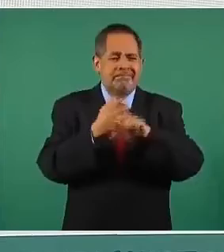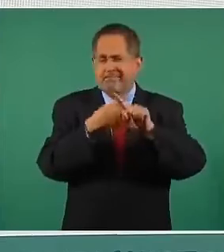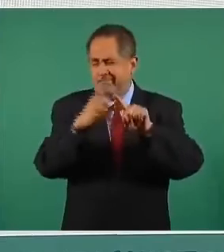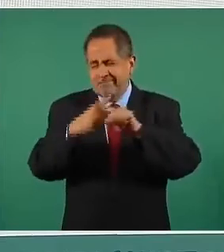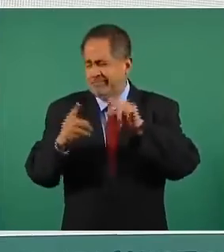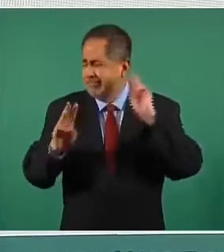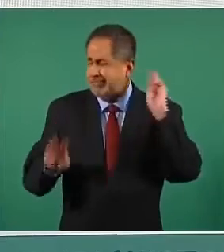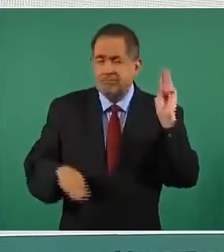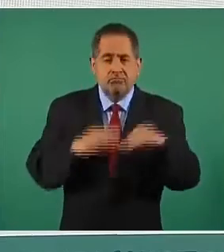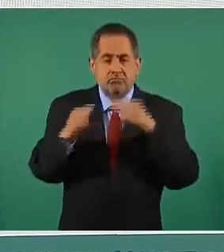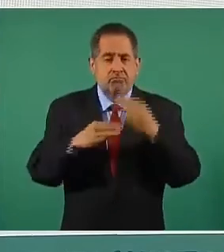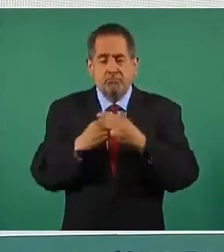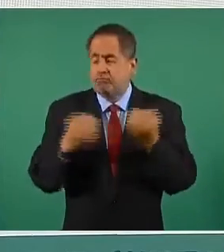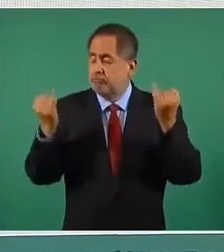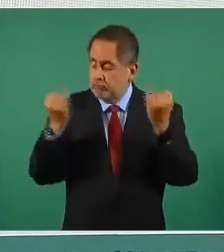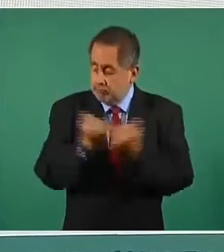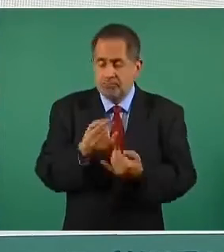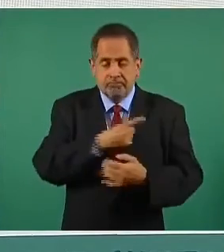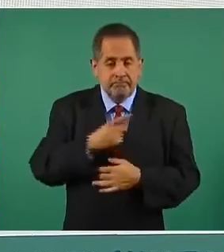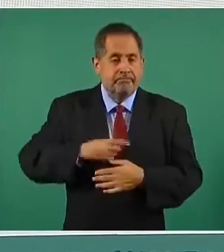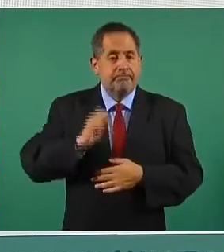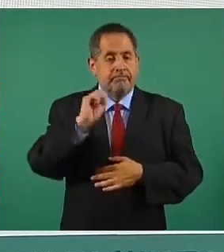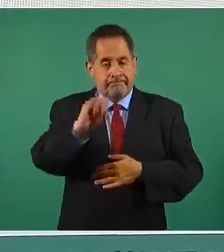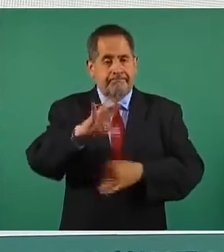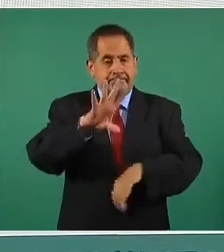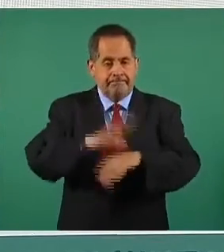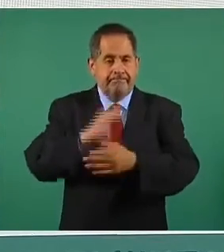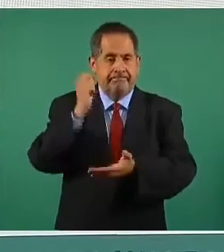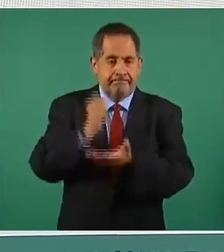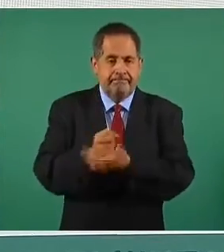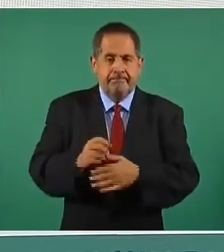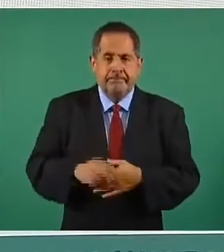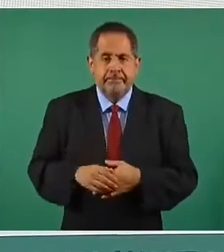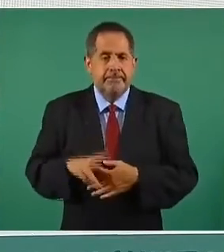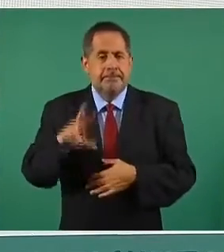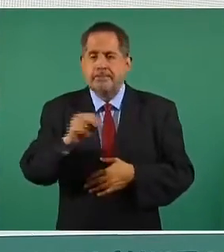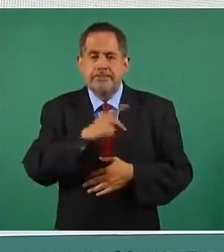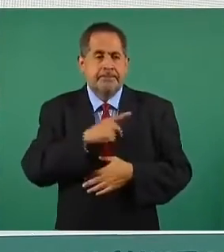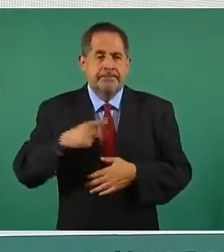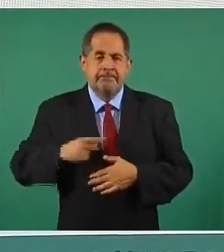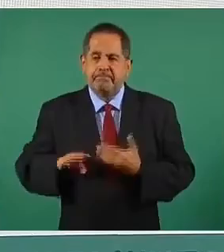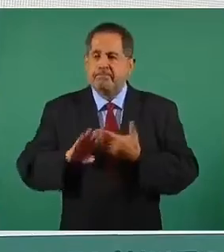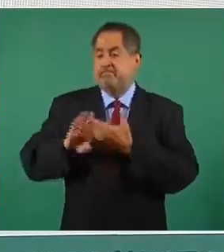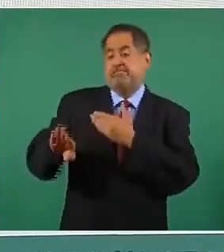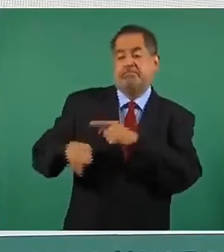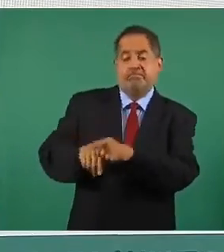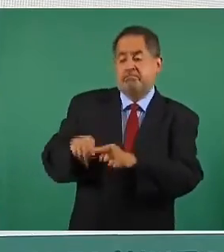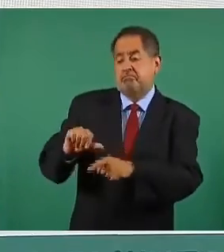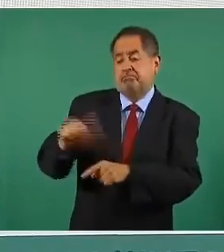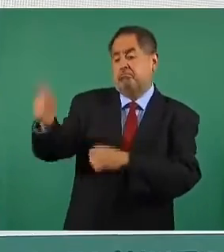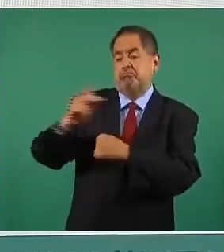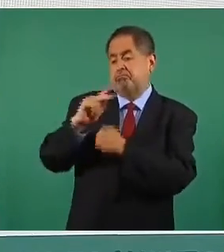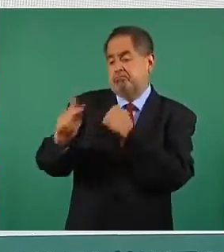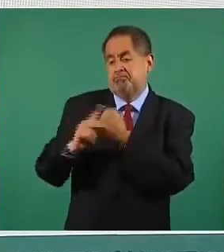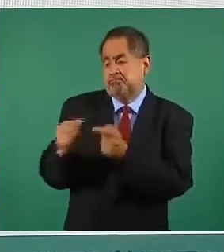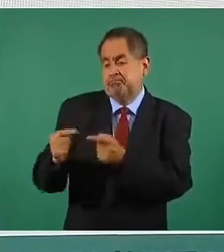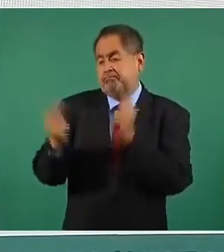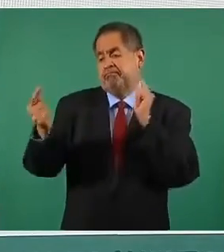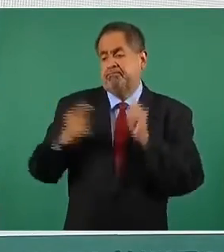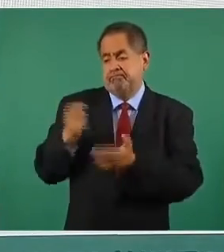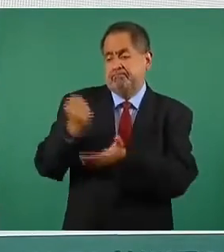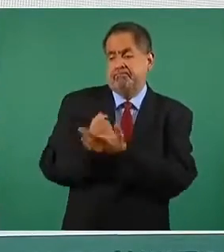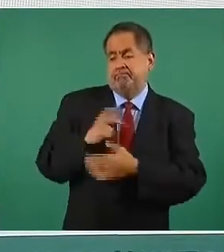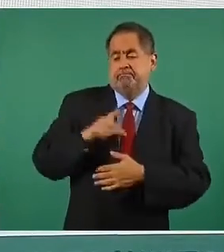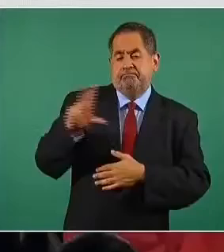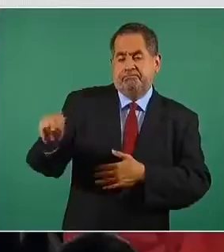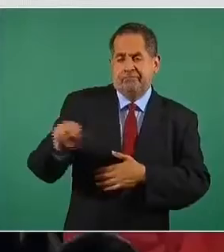así sucesivamente todos, nosotros deberíamos de reconocer las mismas y abstenernos, limitarnos de no hacer o no meter